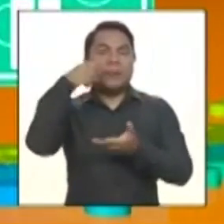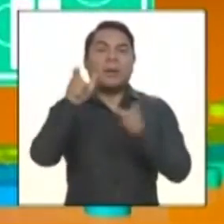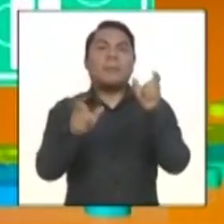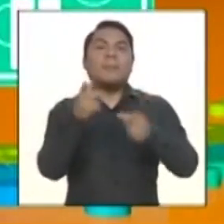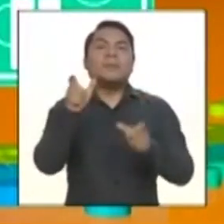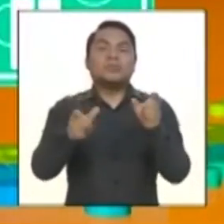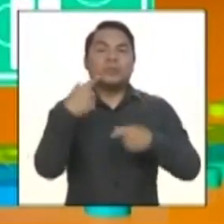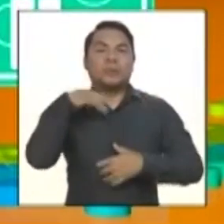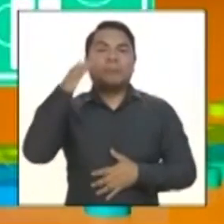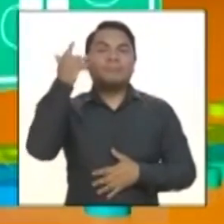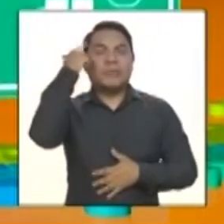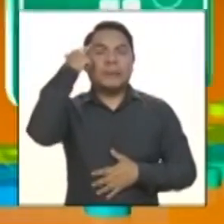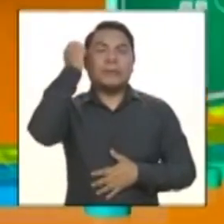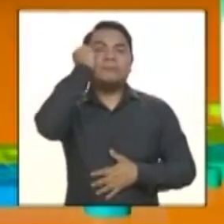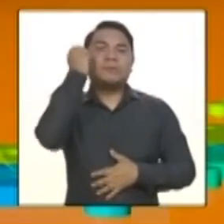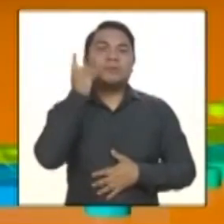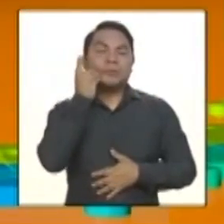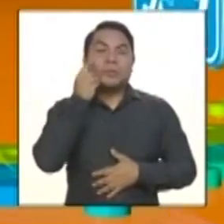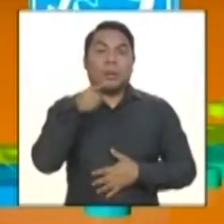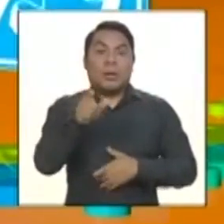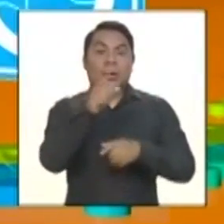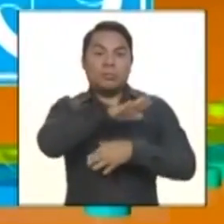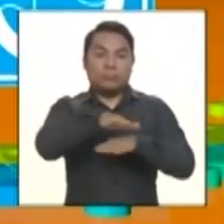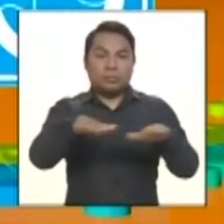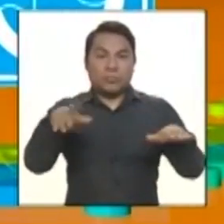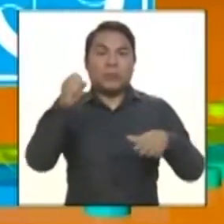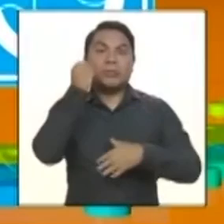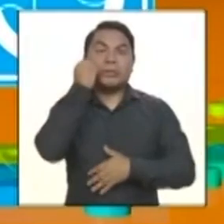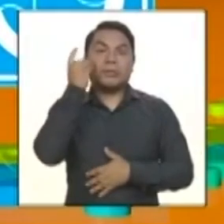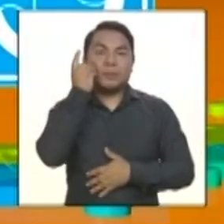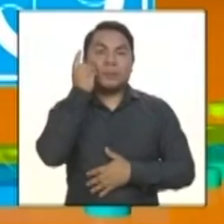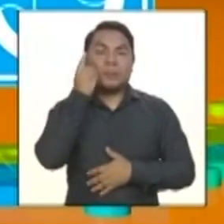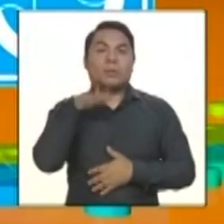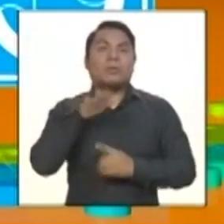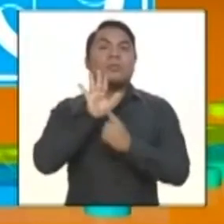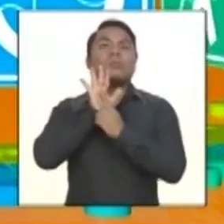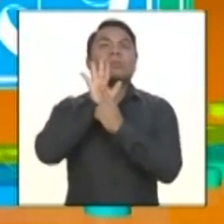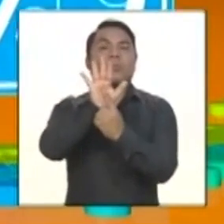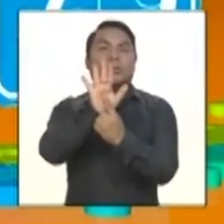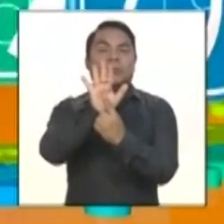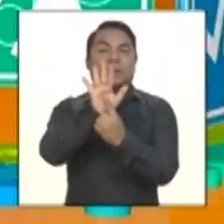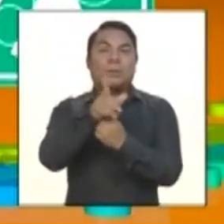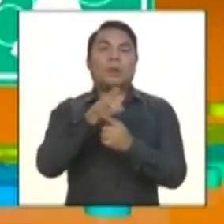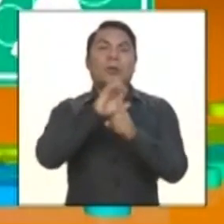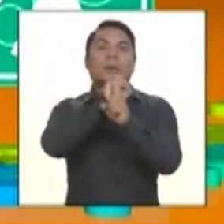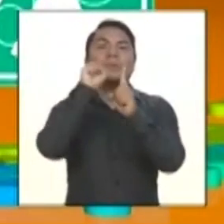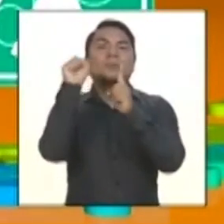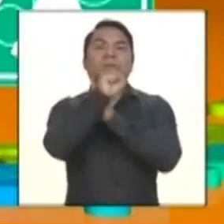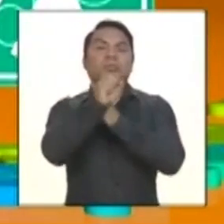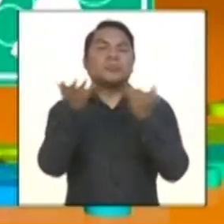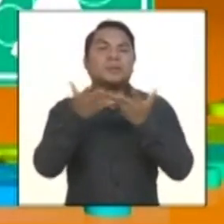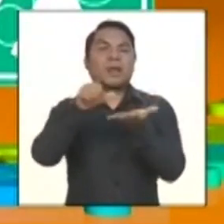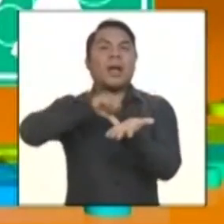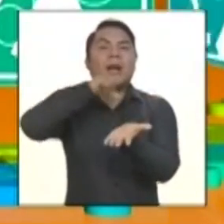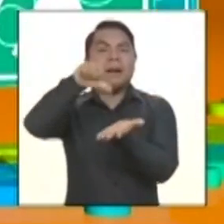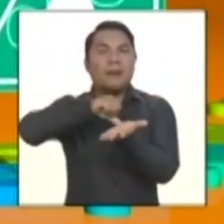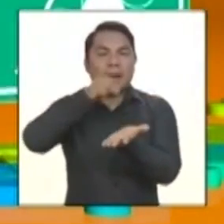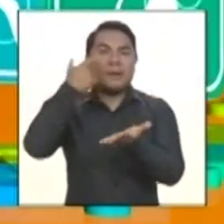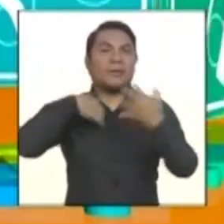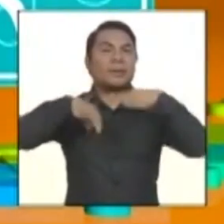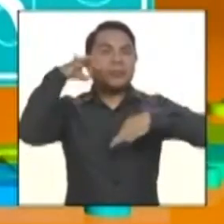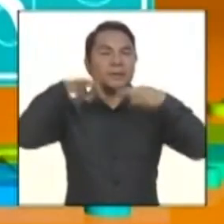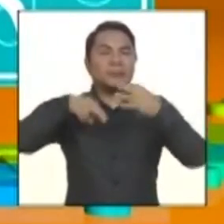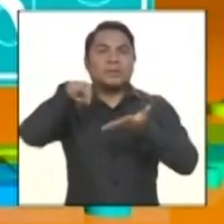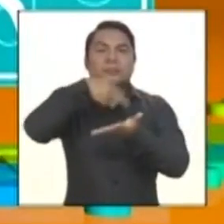síndrome de Down. La finalidad es que mis niñas con síndrome de Down mostremos a la sociedad lo que es el arte, ¿no? El arte